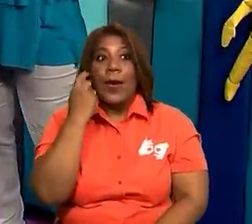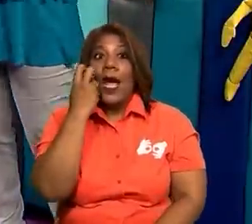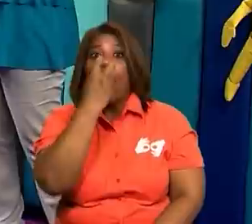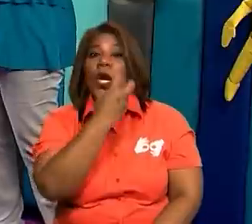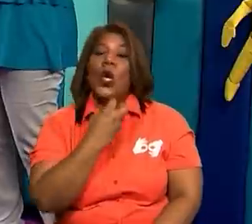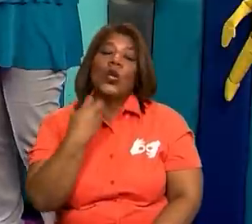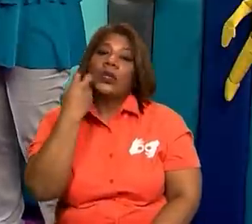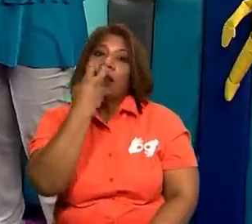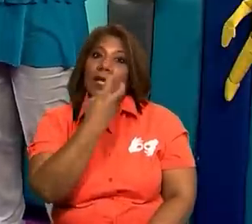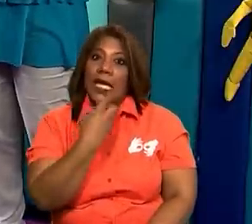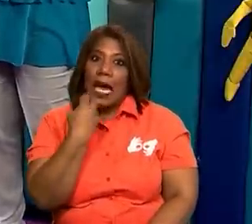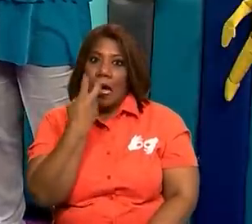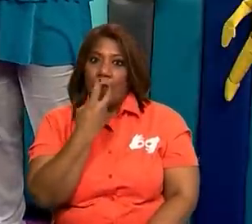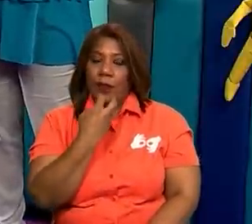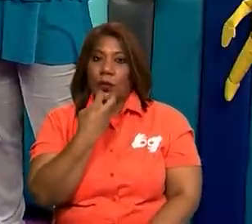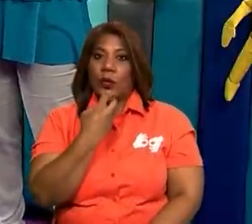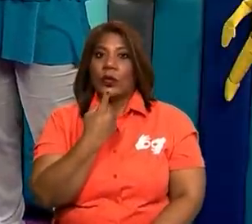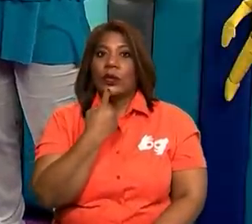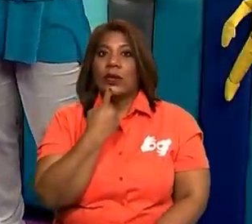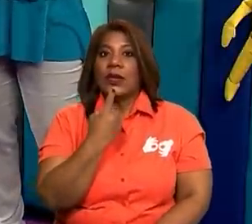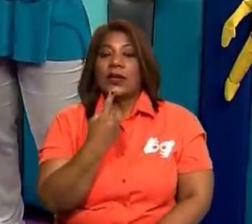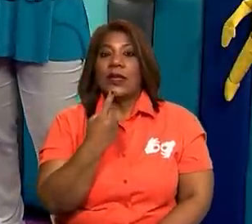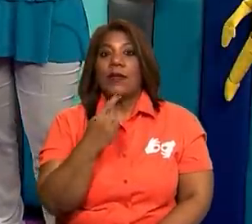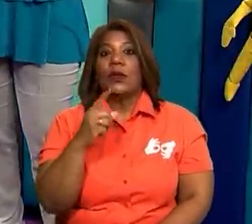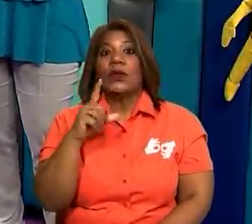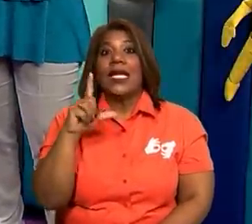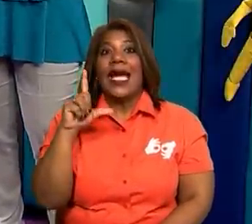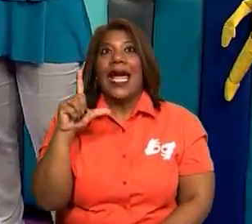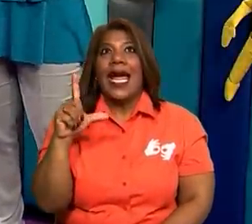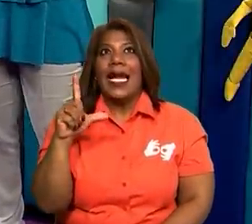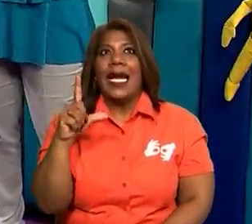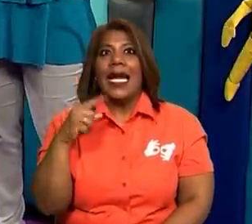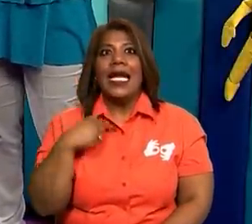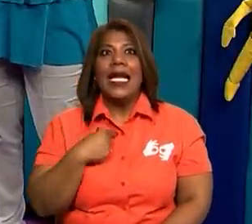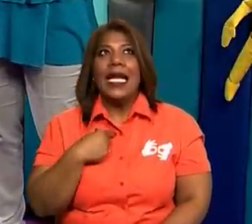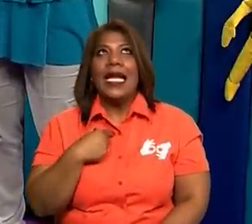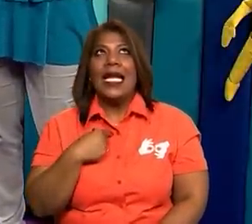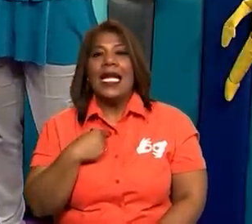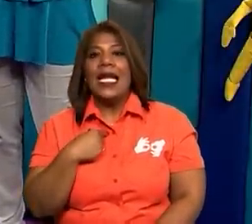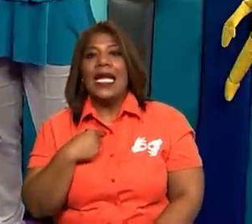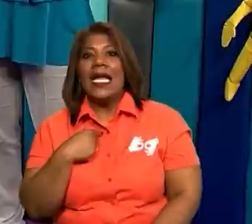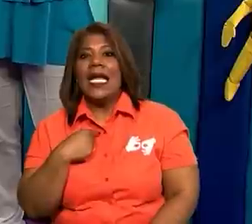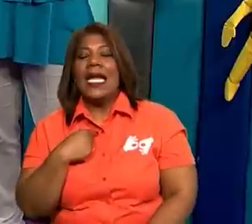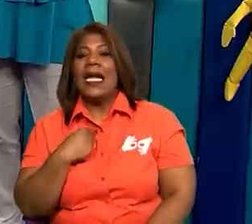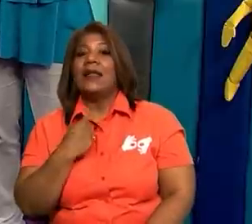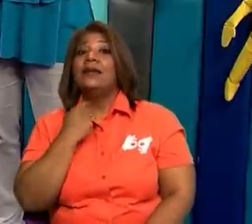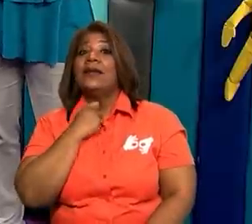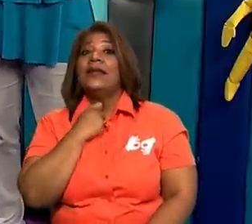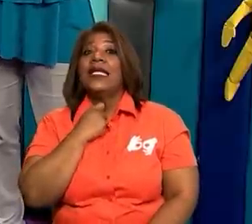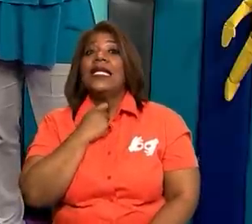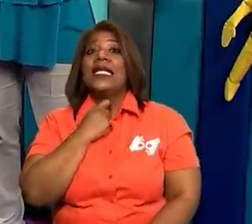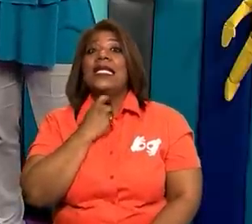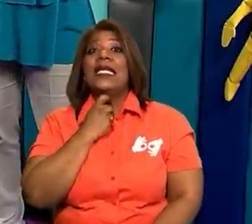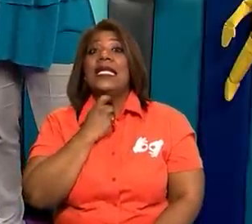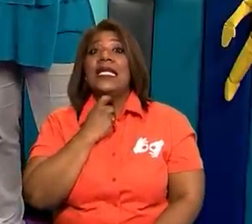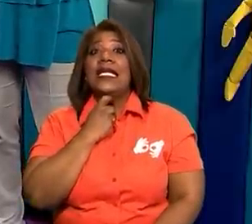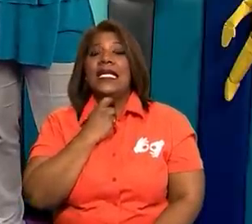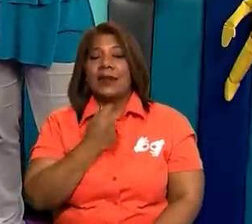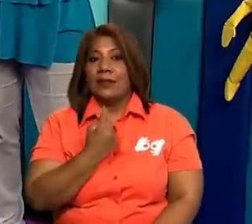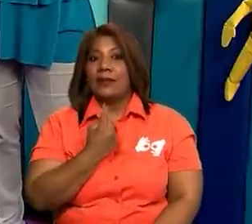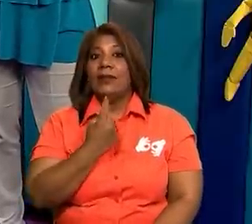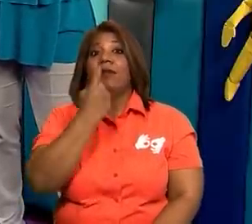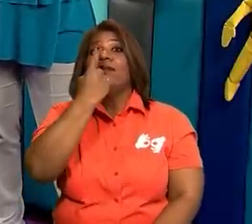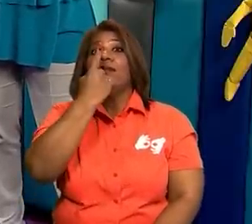niños y todos, cuando pronunciamos la L, ¿cómo ponemos la lengua? En el cielo de la boca, ¿verdad?